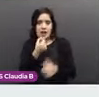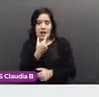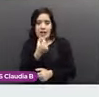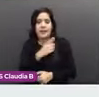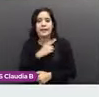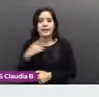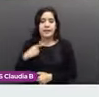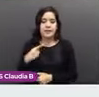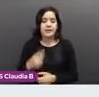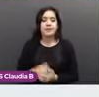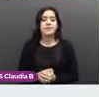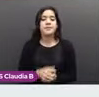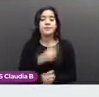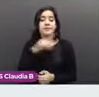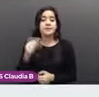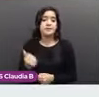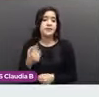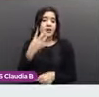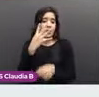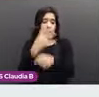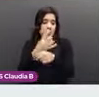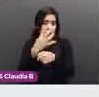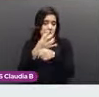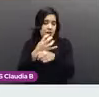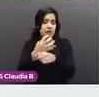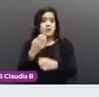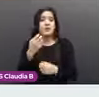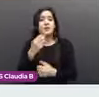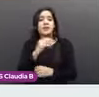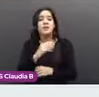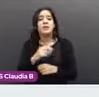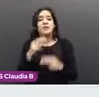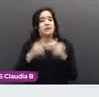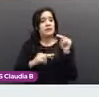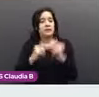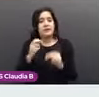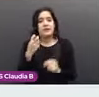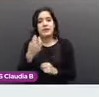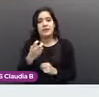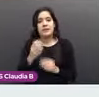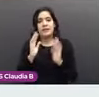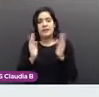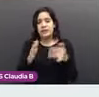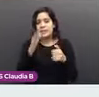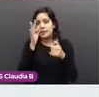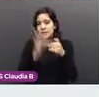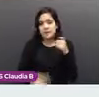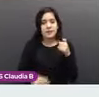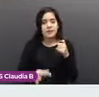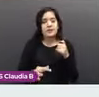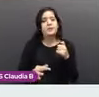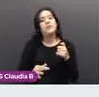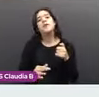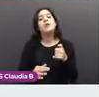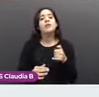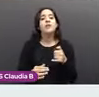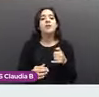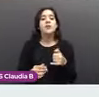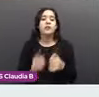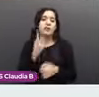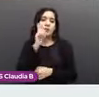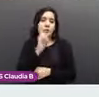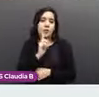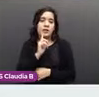En una etapa 4, que ya es de la etapa, la última etapa, la paciente, llega con nosotros,